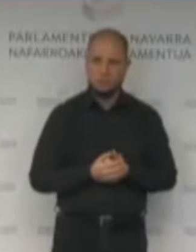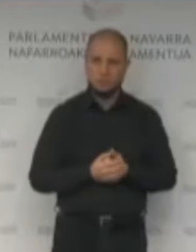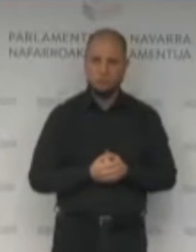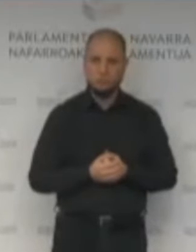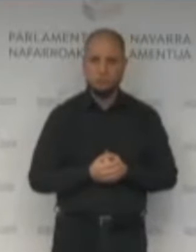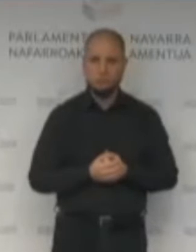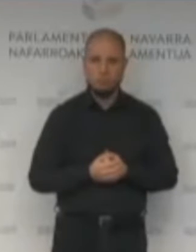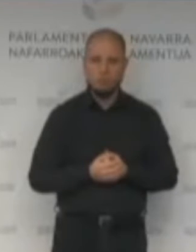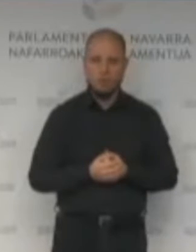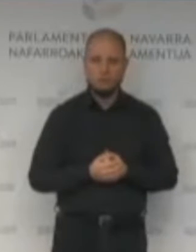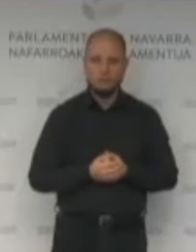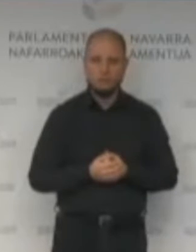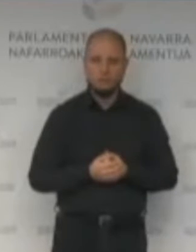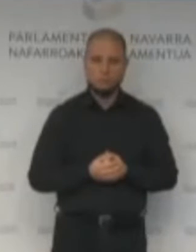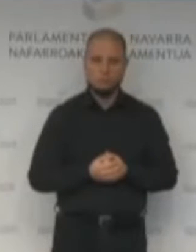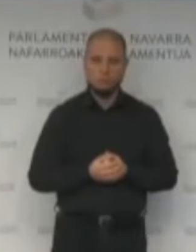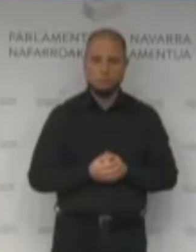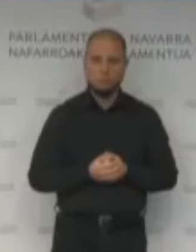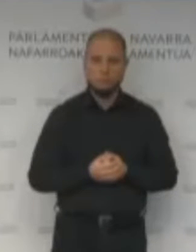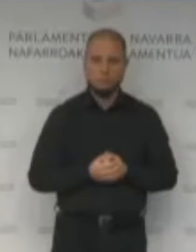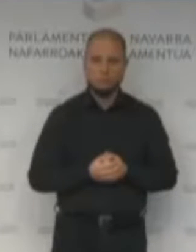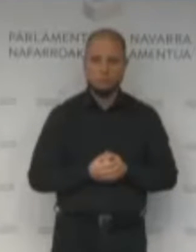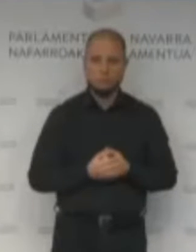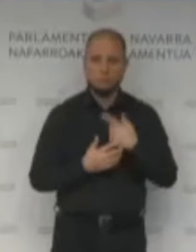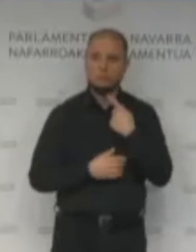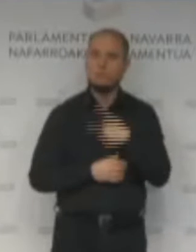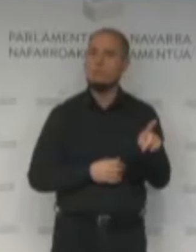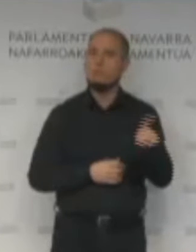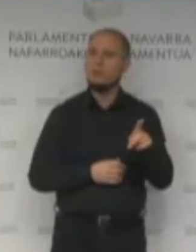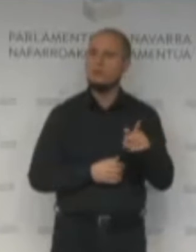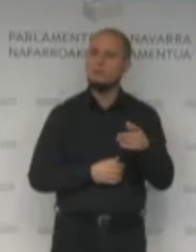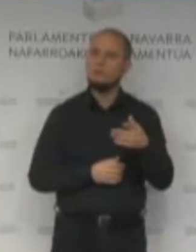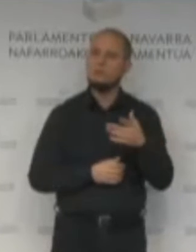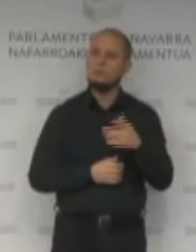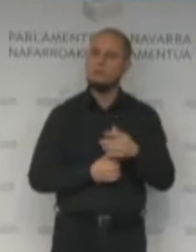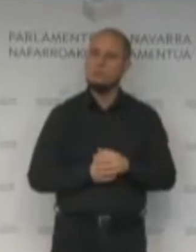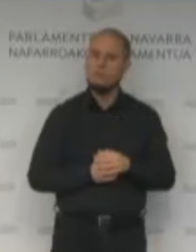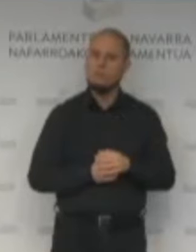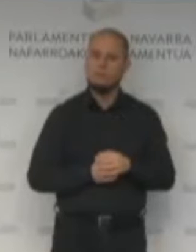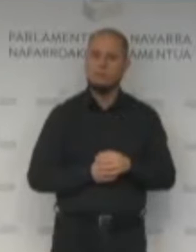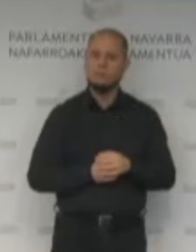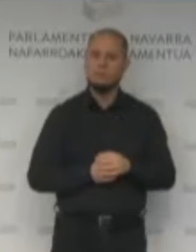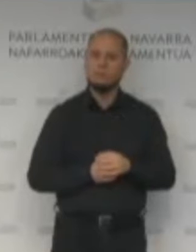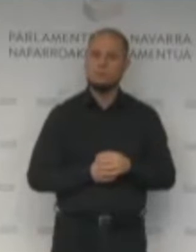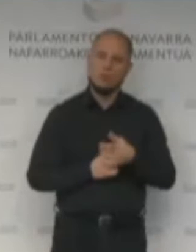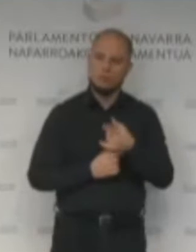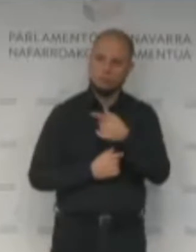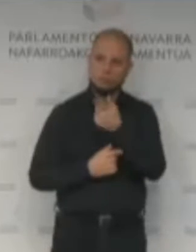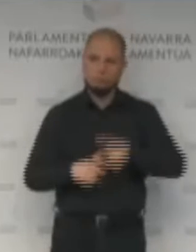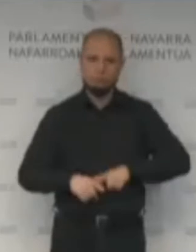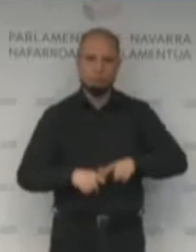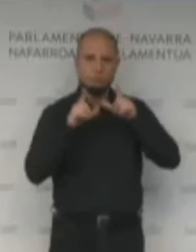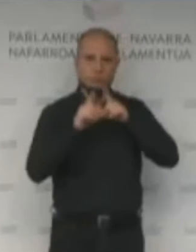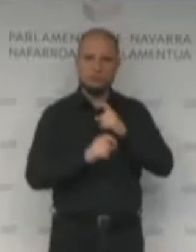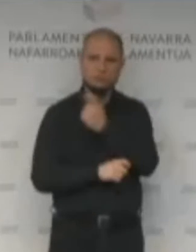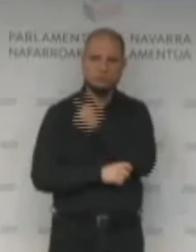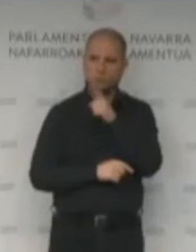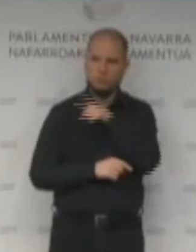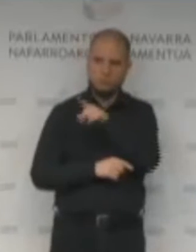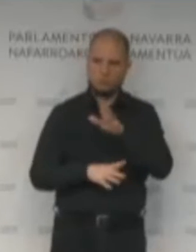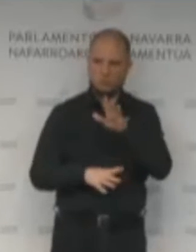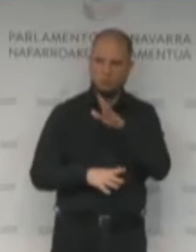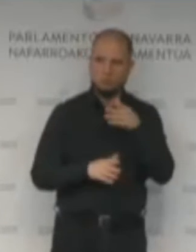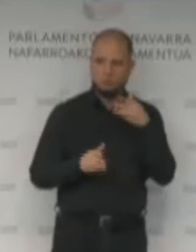Y tampoco tienen... No lo quiero personalizar en usted. No quiero convertir esto en un ataque personal.